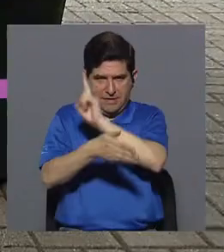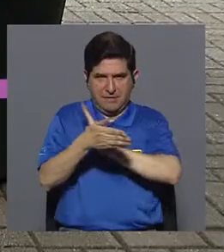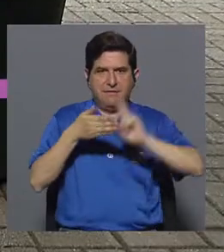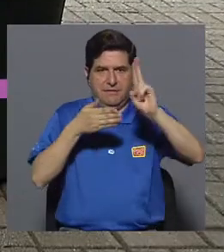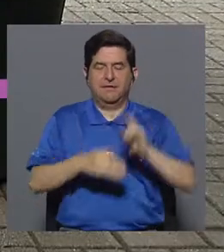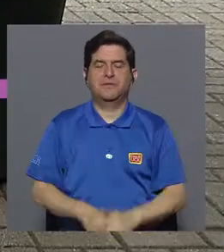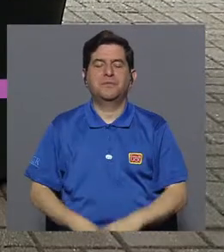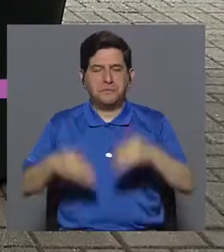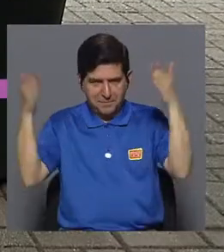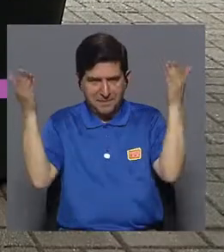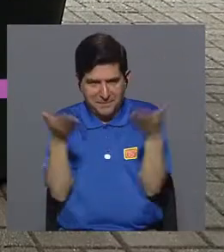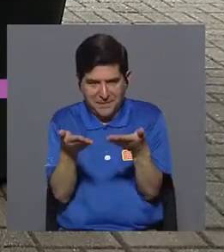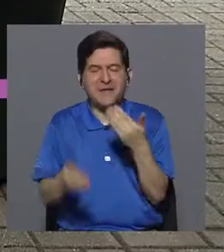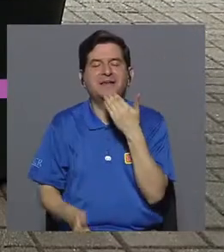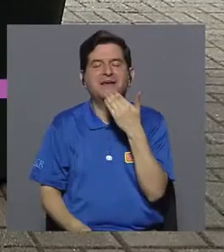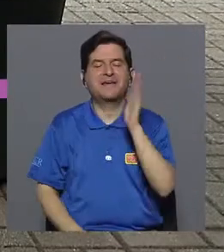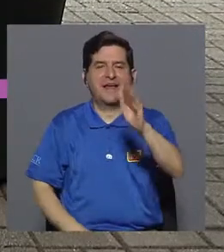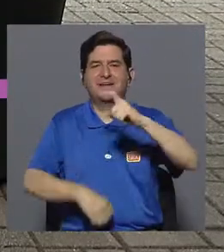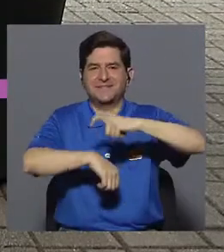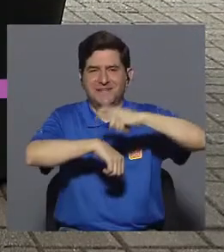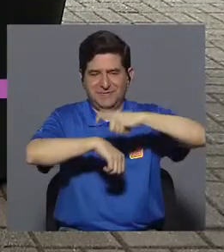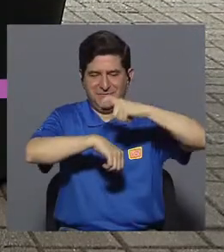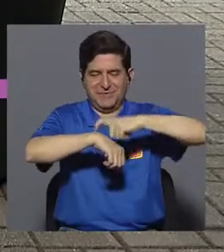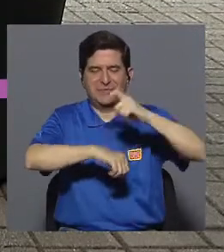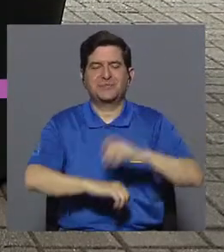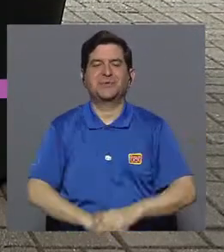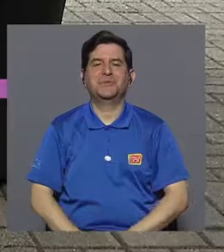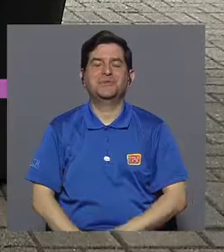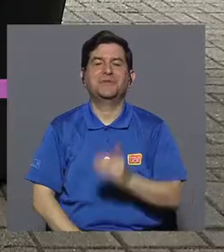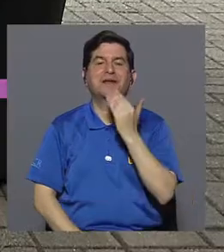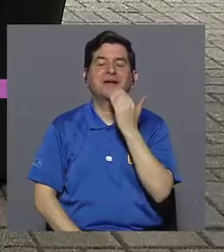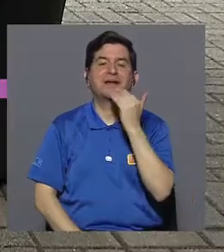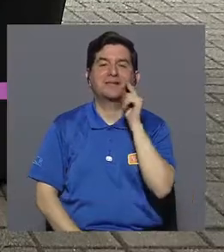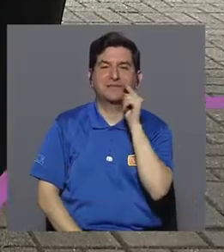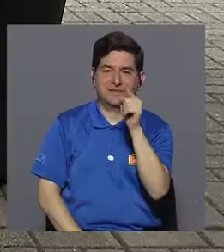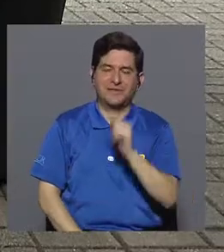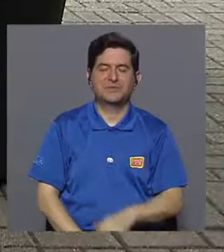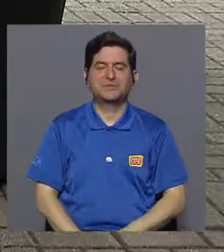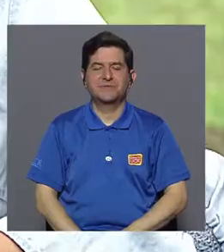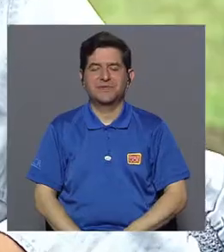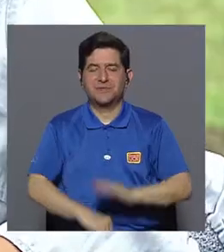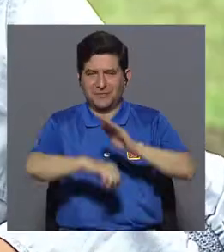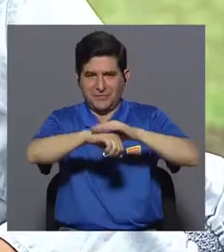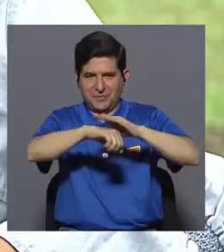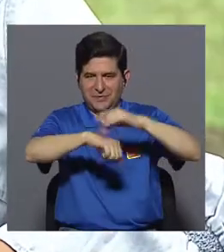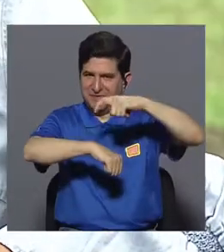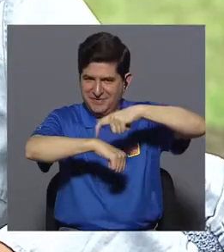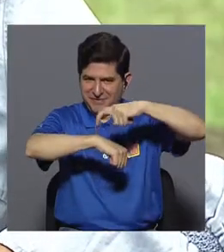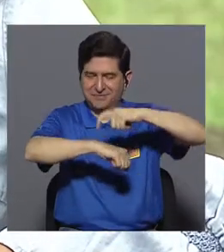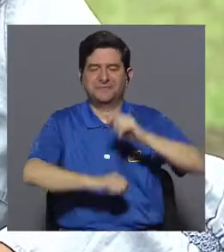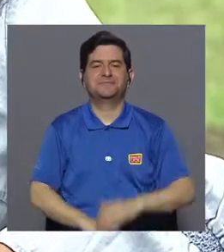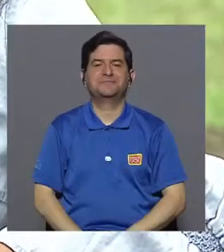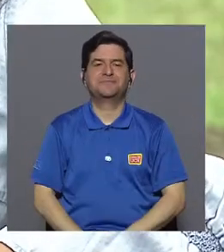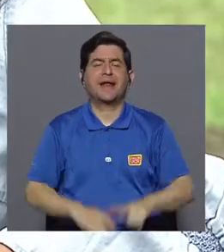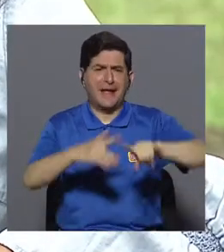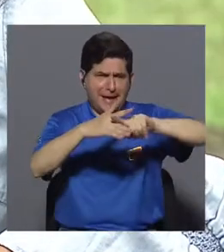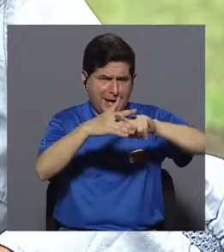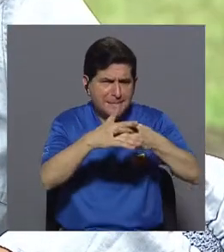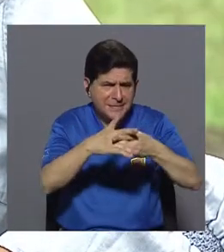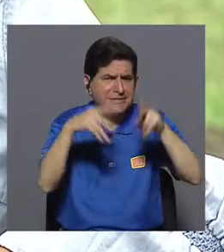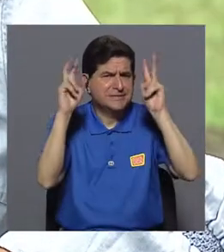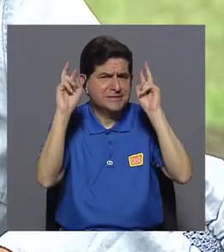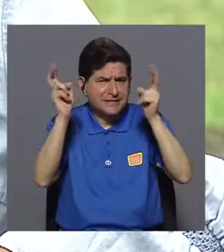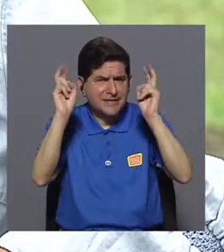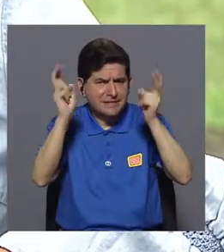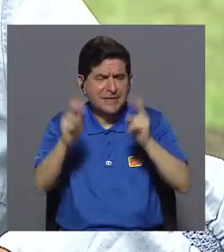Bienvenida Mariela, gracias por tu tiempo, por tu espacio. Más bien gracias a ustedes por el espacio. Bueno Mariela, empecemos con el